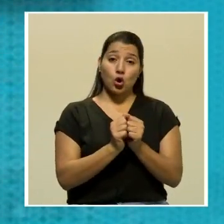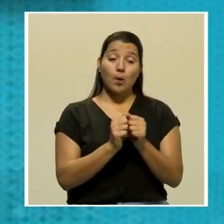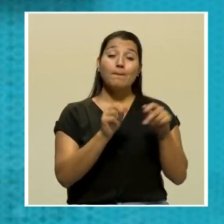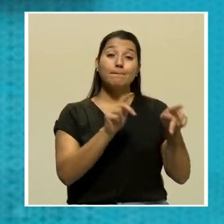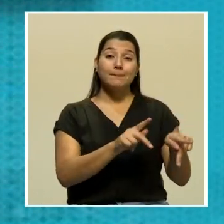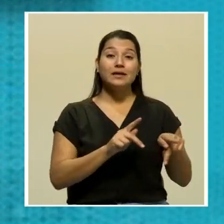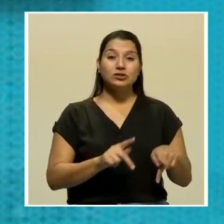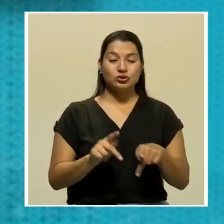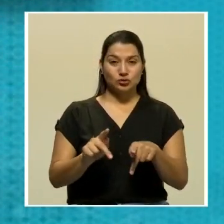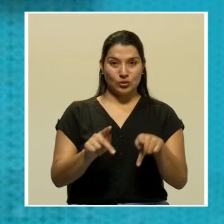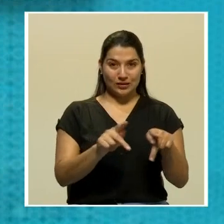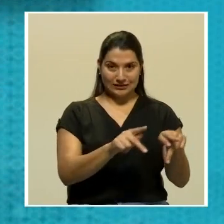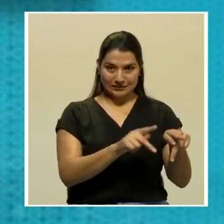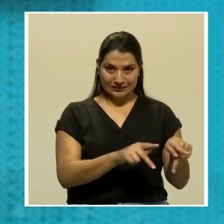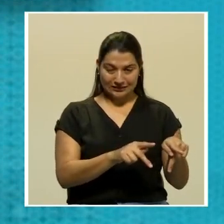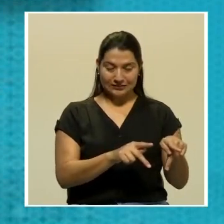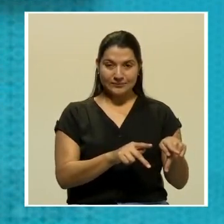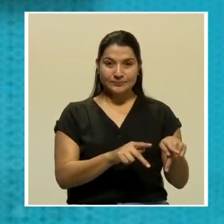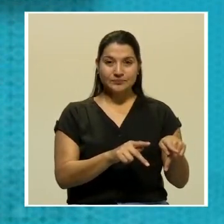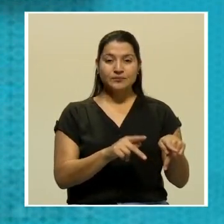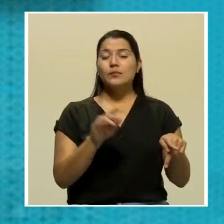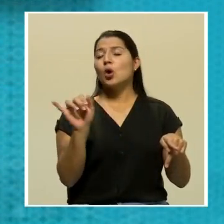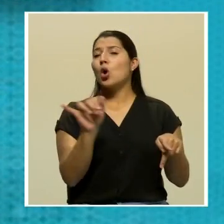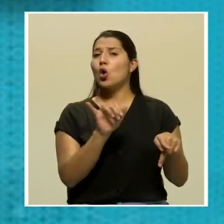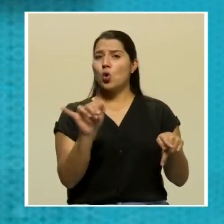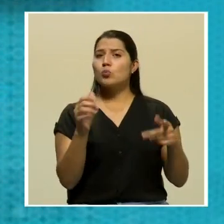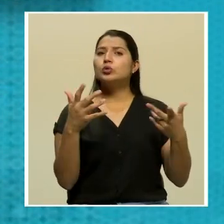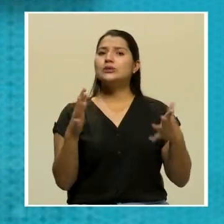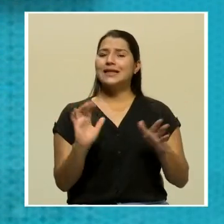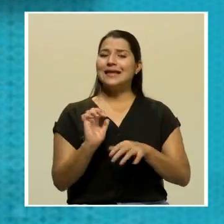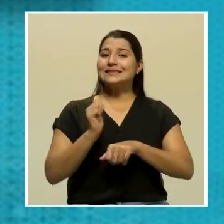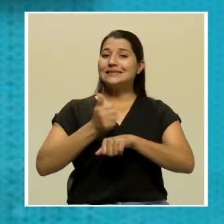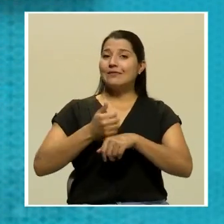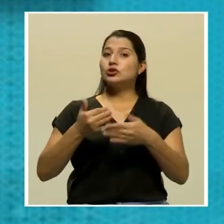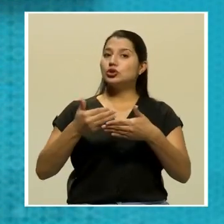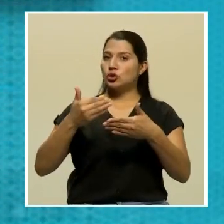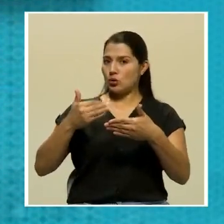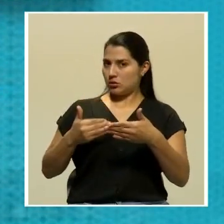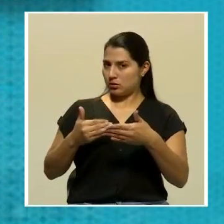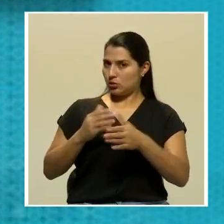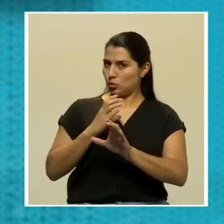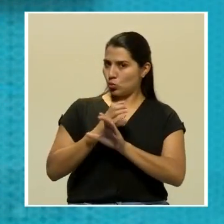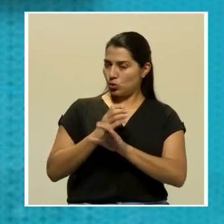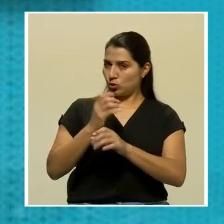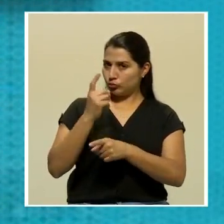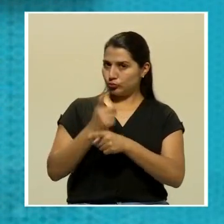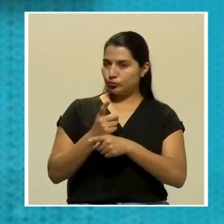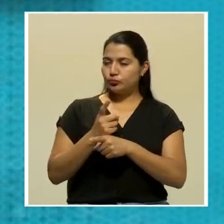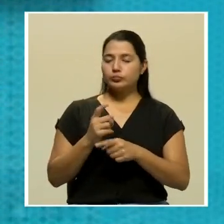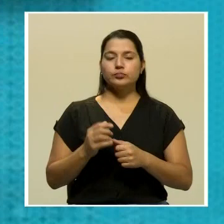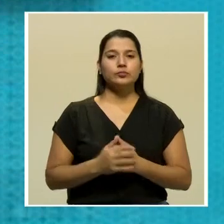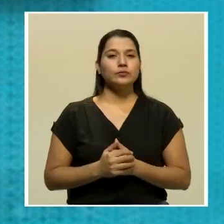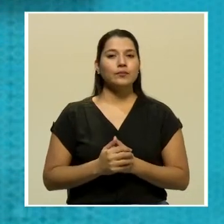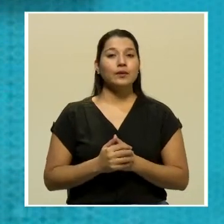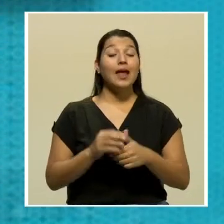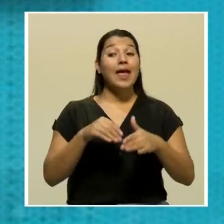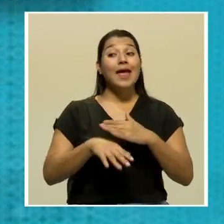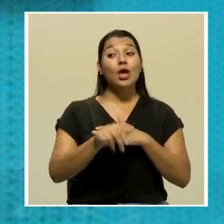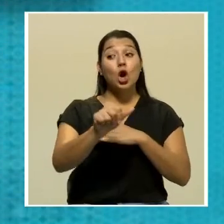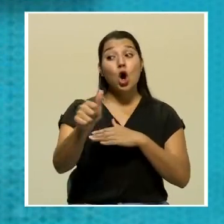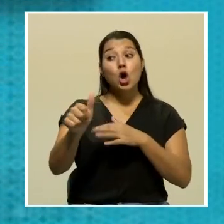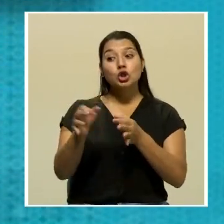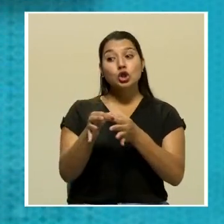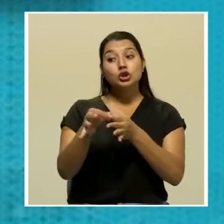de tal forma como se ha establecido de previo. En el resto de los distritos